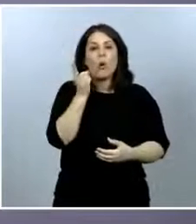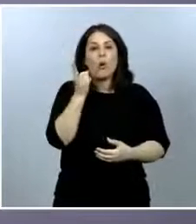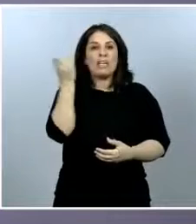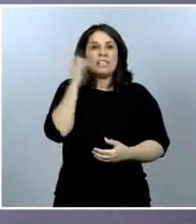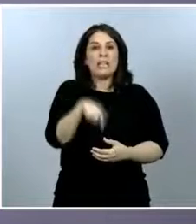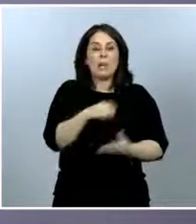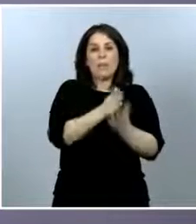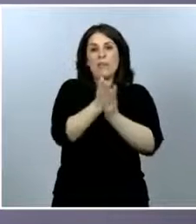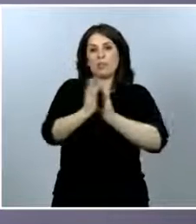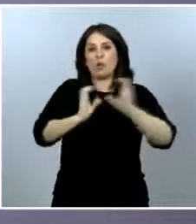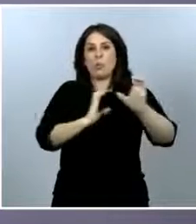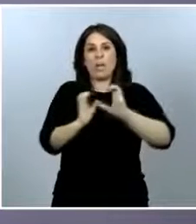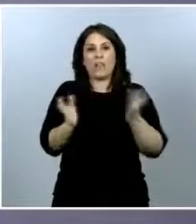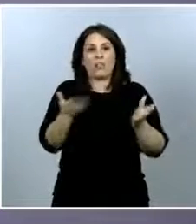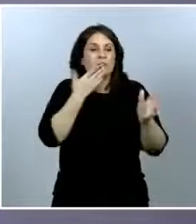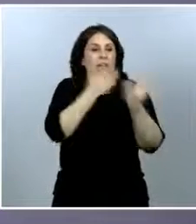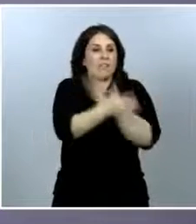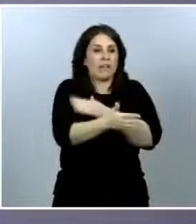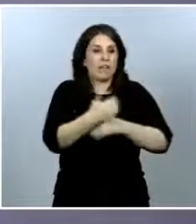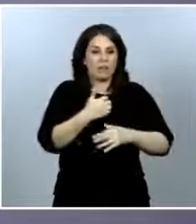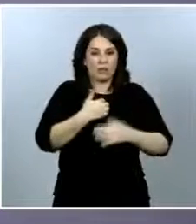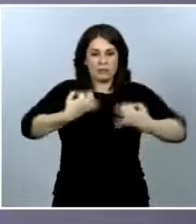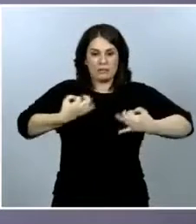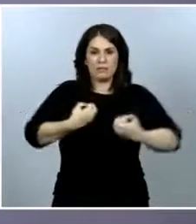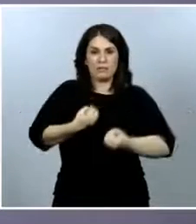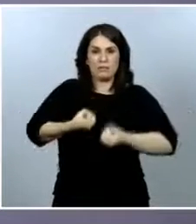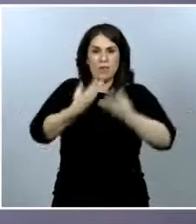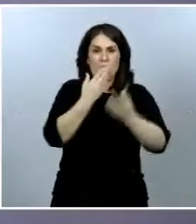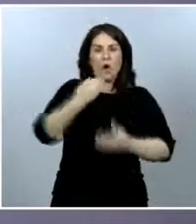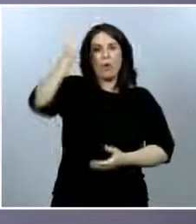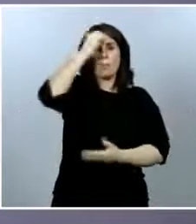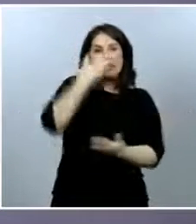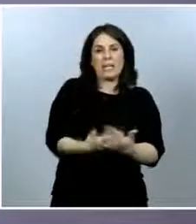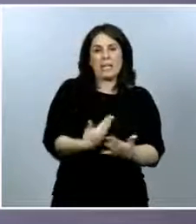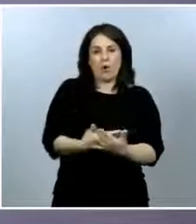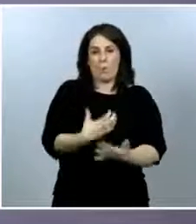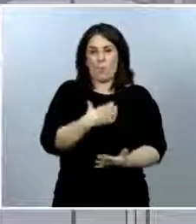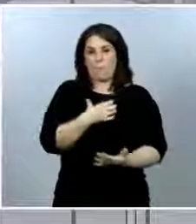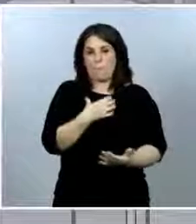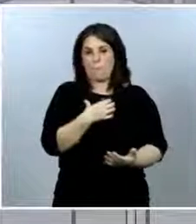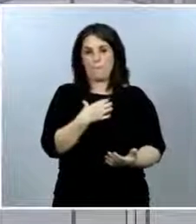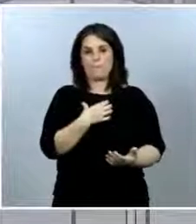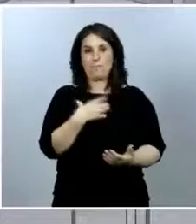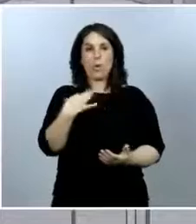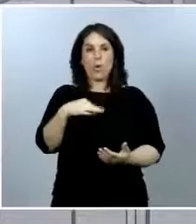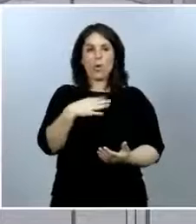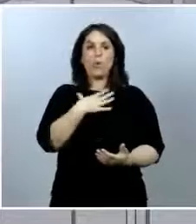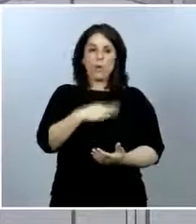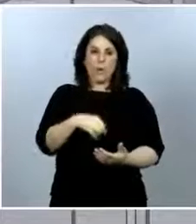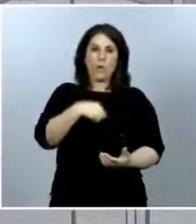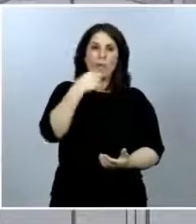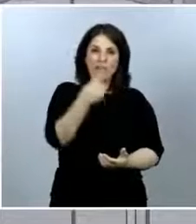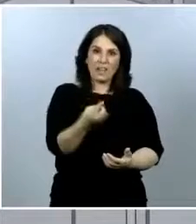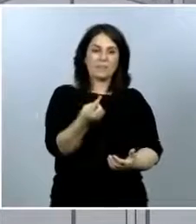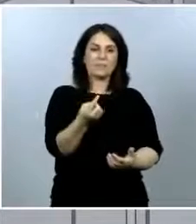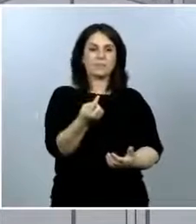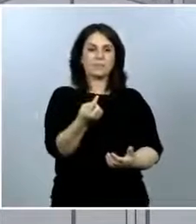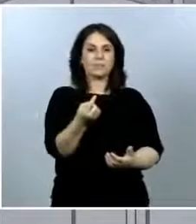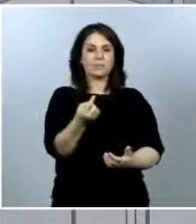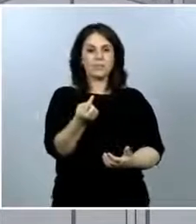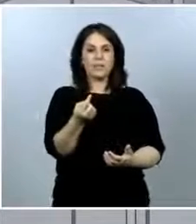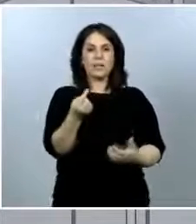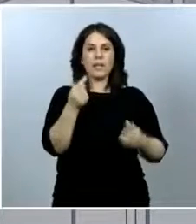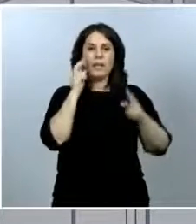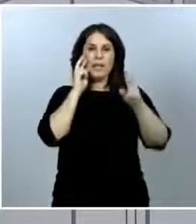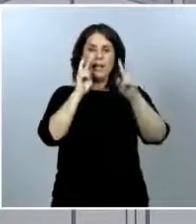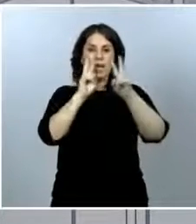por lo tanto no puedo realmente opinar con una opinión muy fundada. Sí que les puedo decir que los estudios de seroprevalencia, las